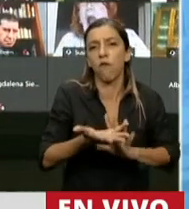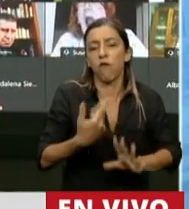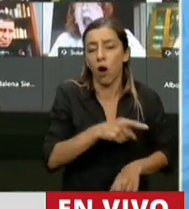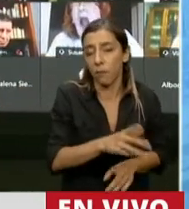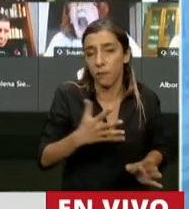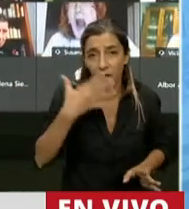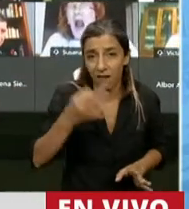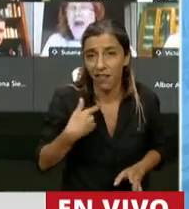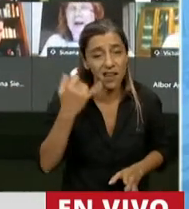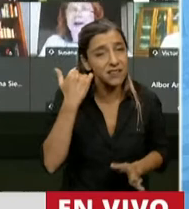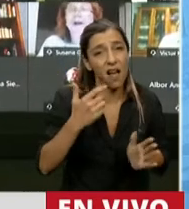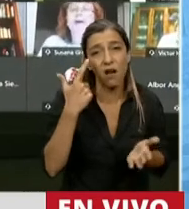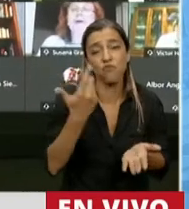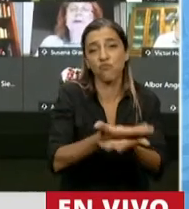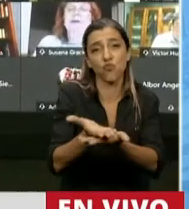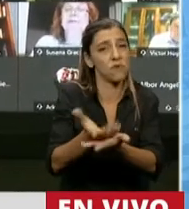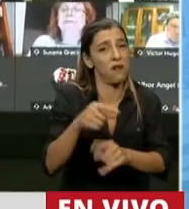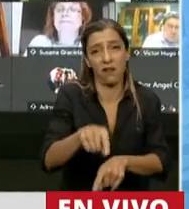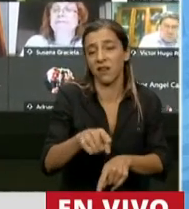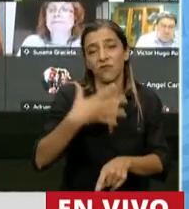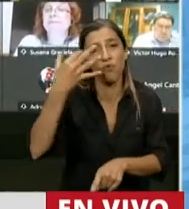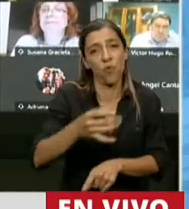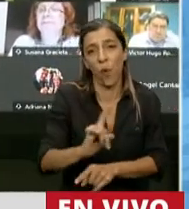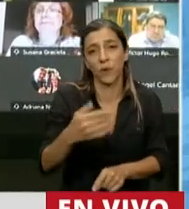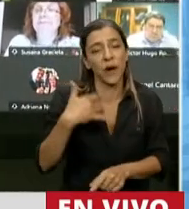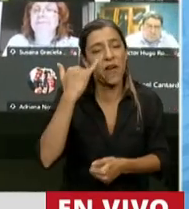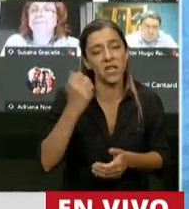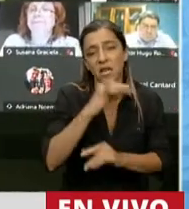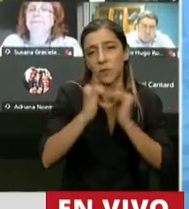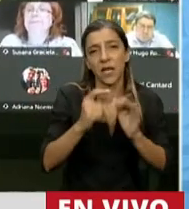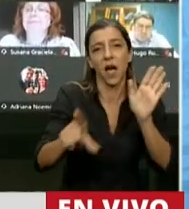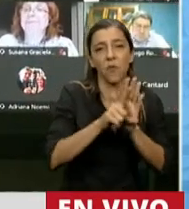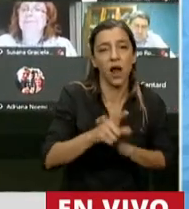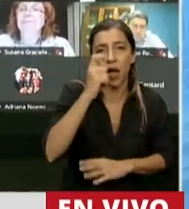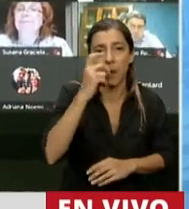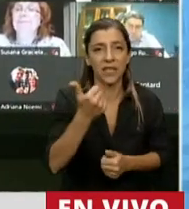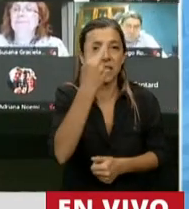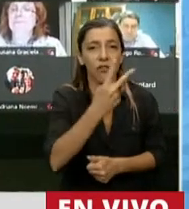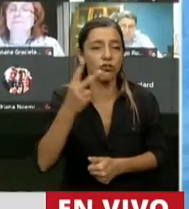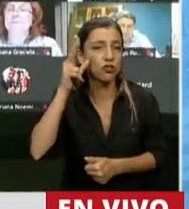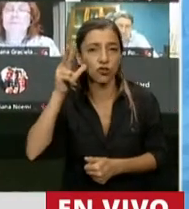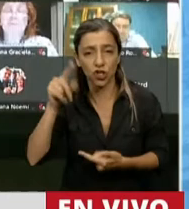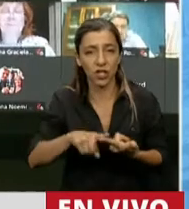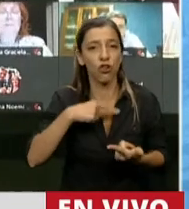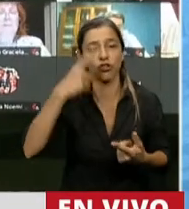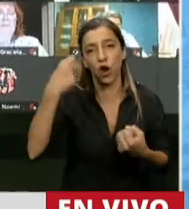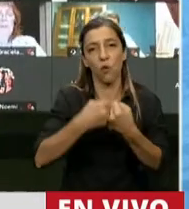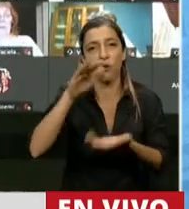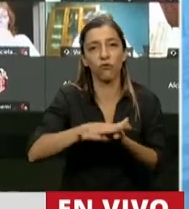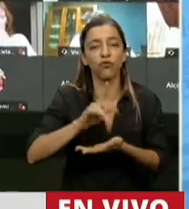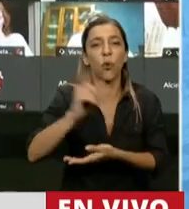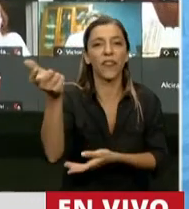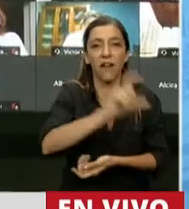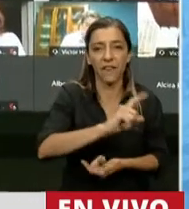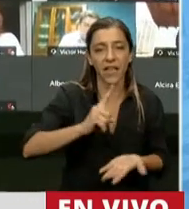demostrado que eso no es cierto ya lo hemos obtenido la ley 26288 el acuerdo de transferencia que precedió